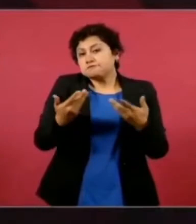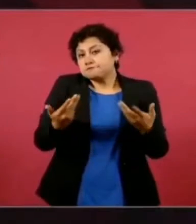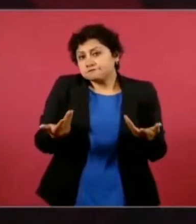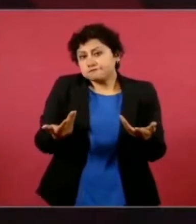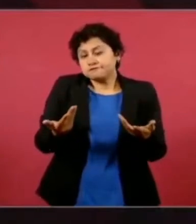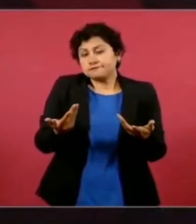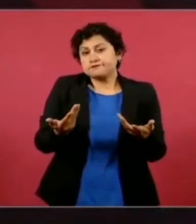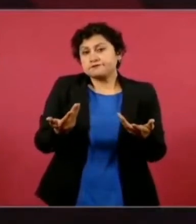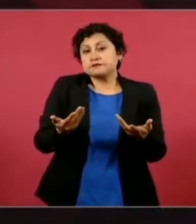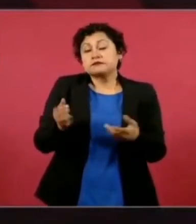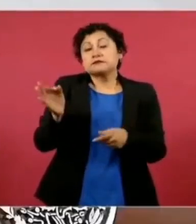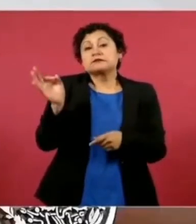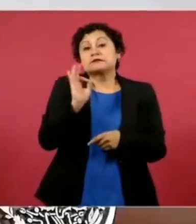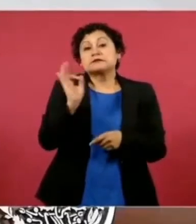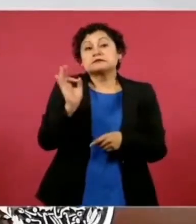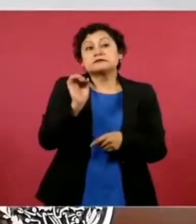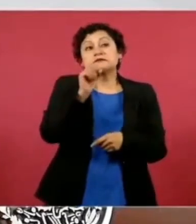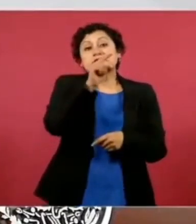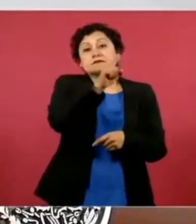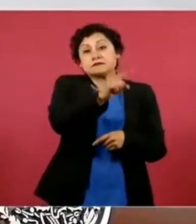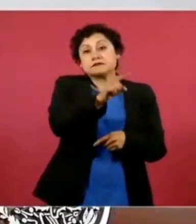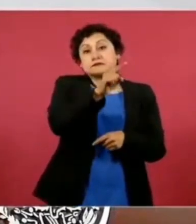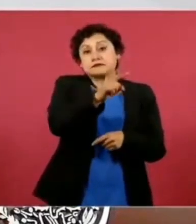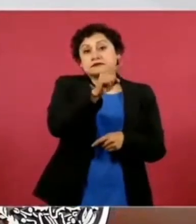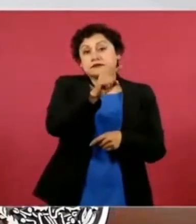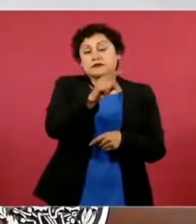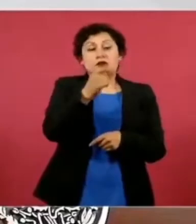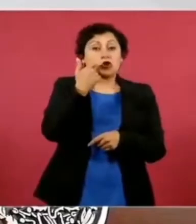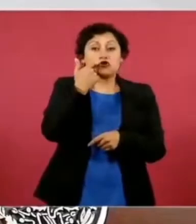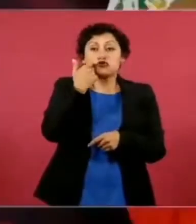visiones que no salga de noche,